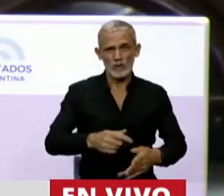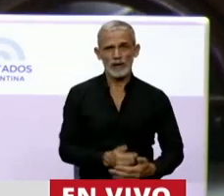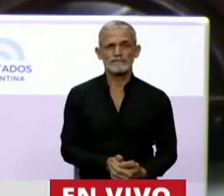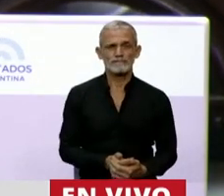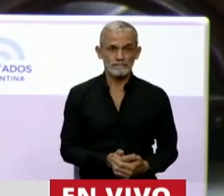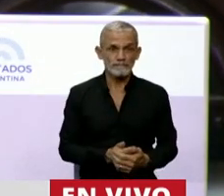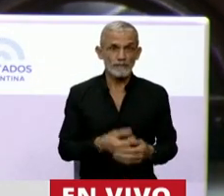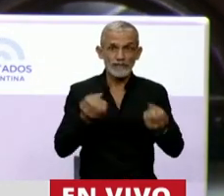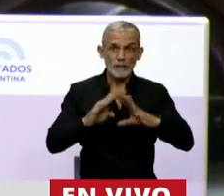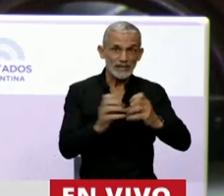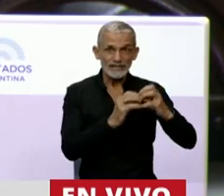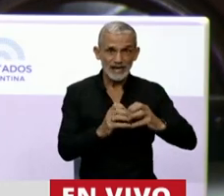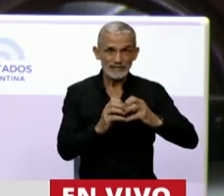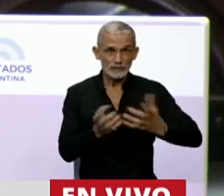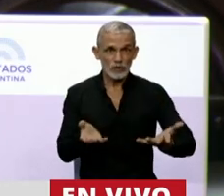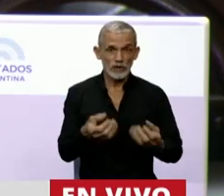Recién arranca la sesión.